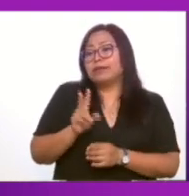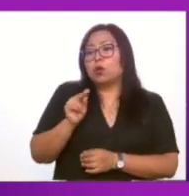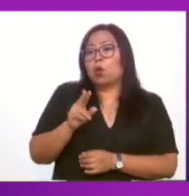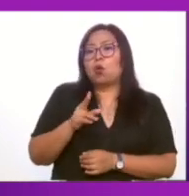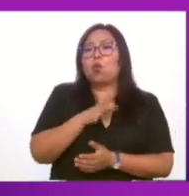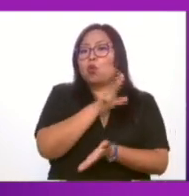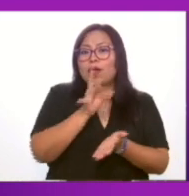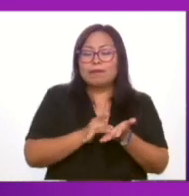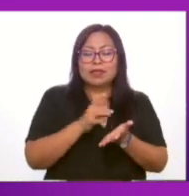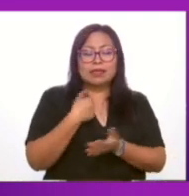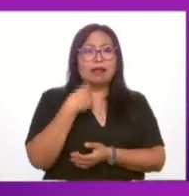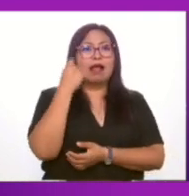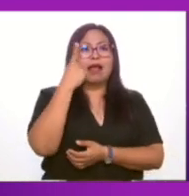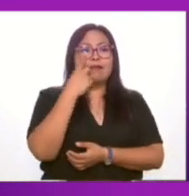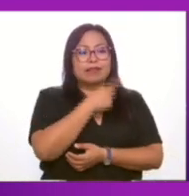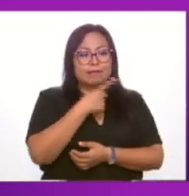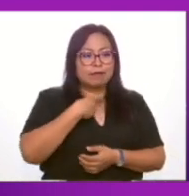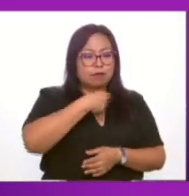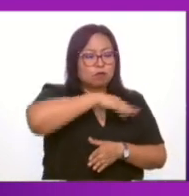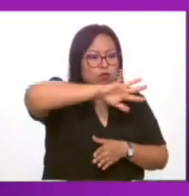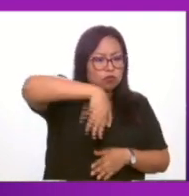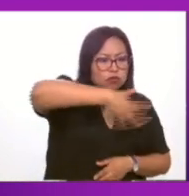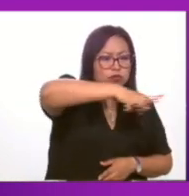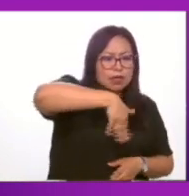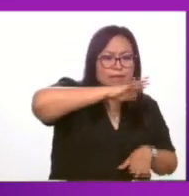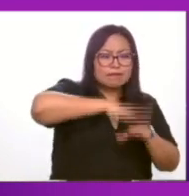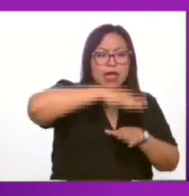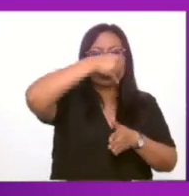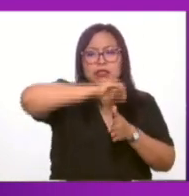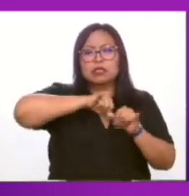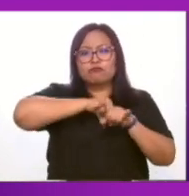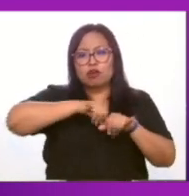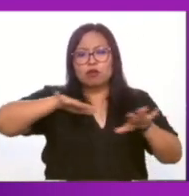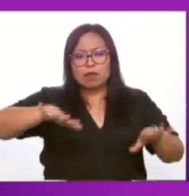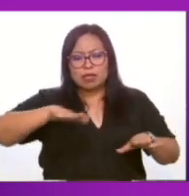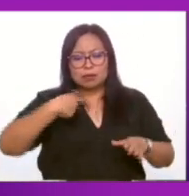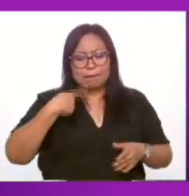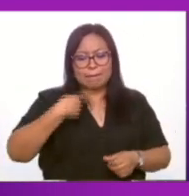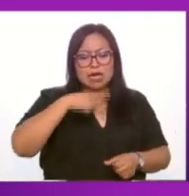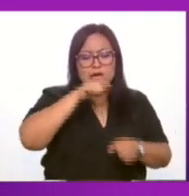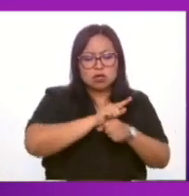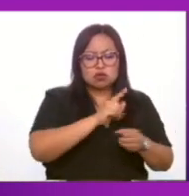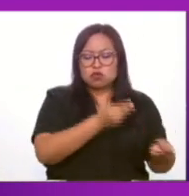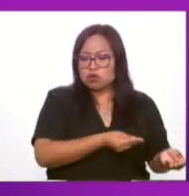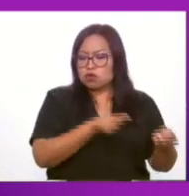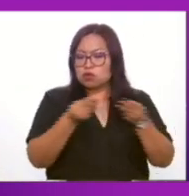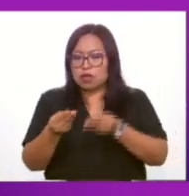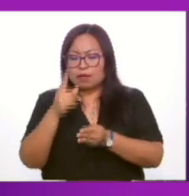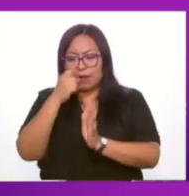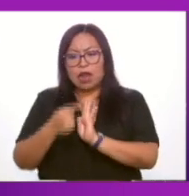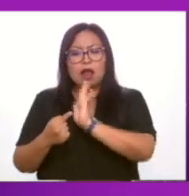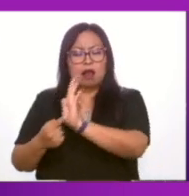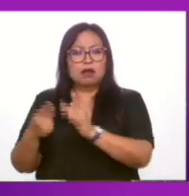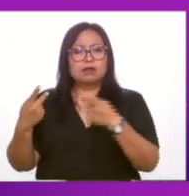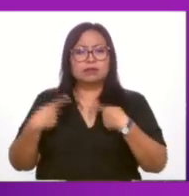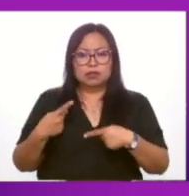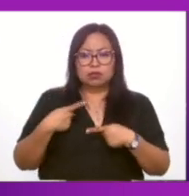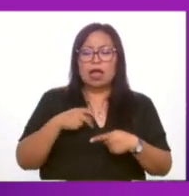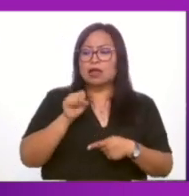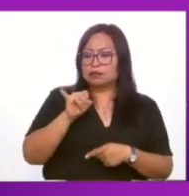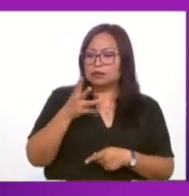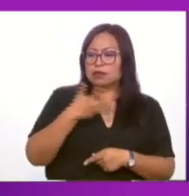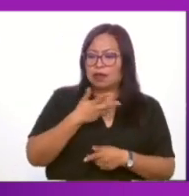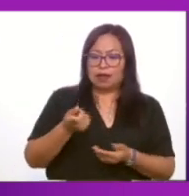activado un procedimiento de búsqueda de datos y otorgara, obviamente, el procedimiento correspondiente para que la